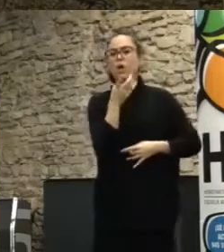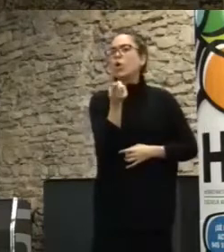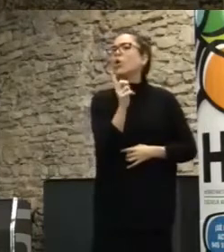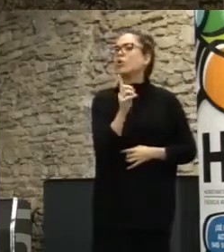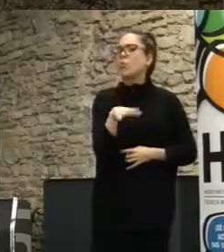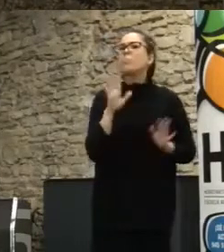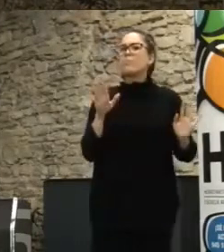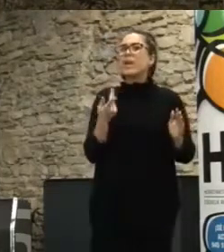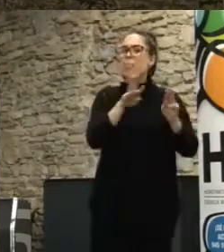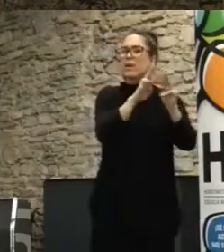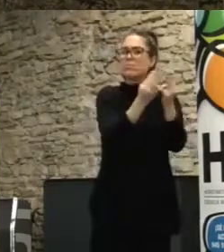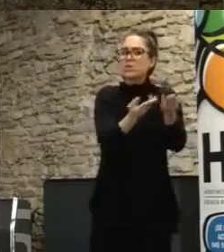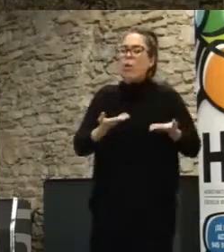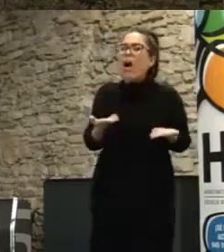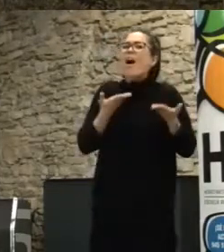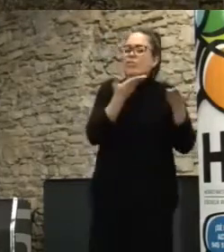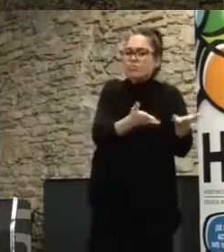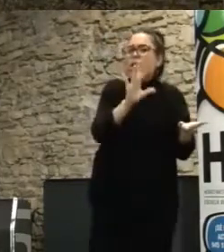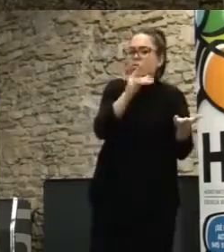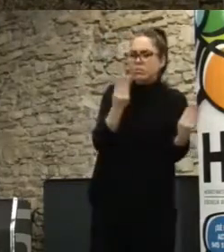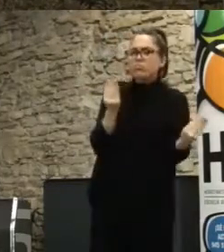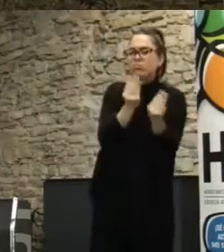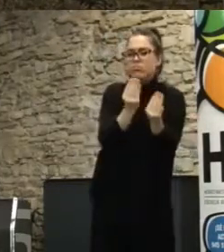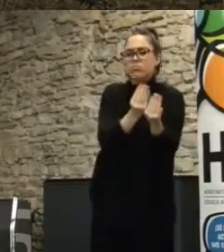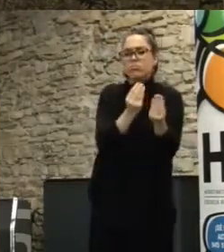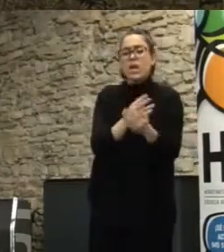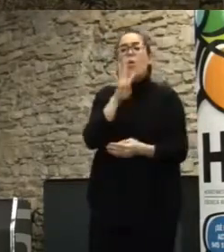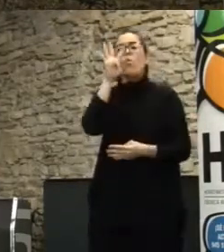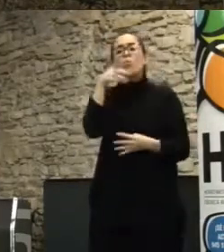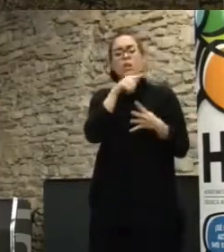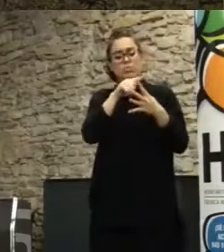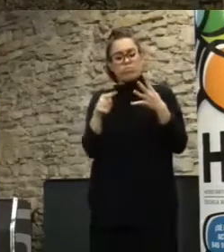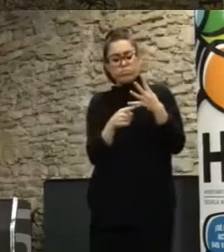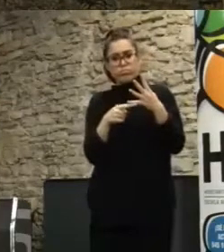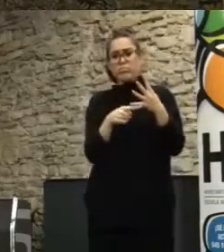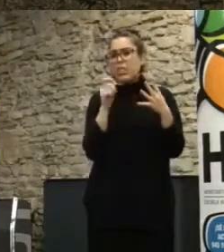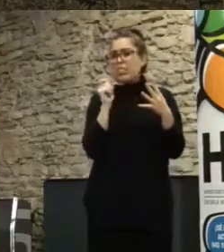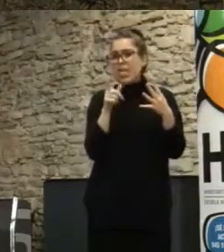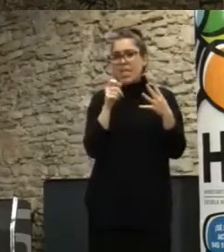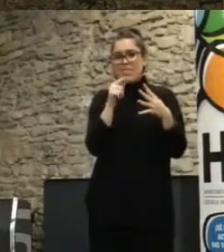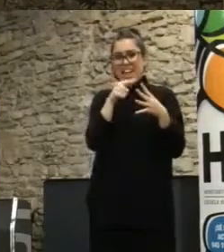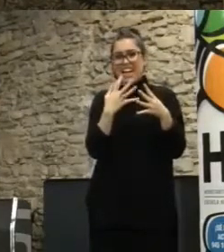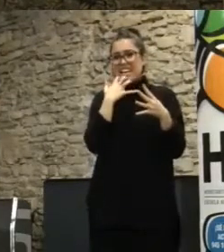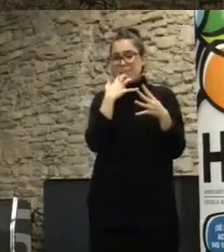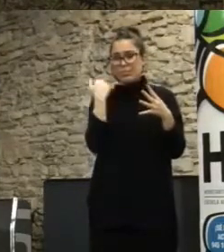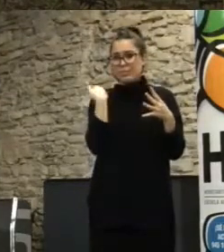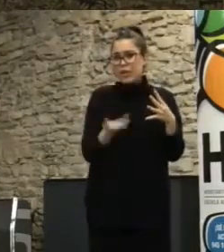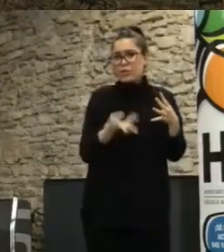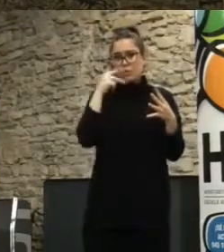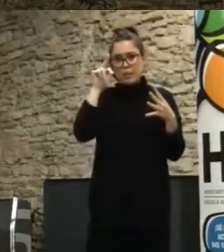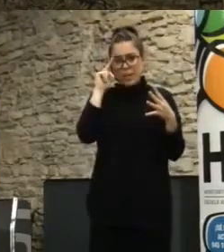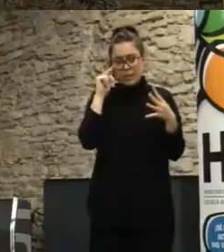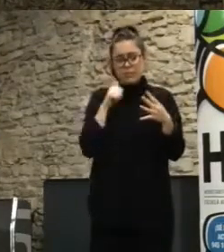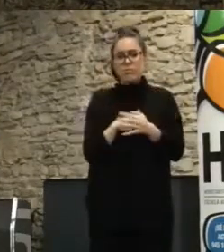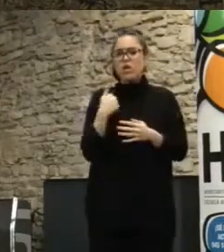complementa. En el fondo yo pienso que estas cuatro tendencias que voy a hablar y todos los casos que hablo, en ningún caso pienso que